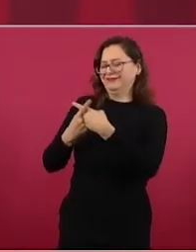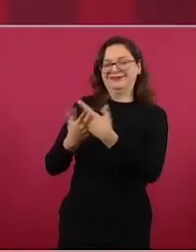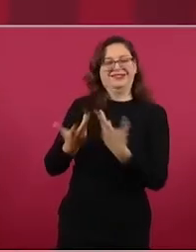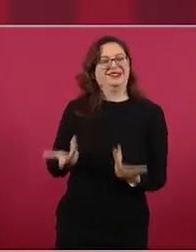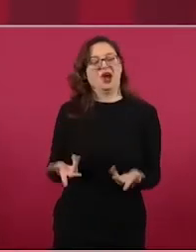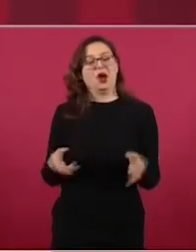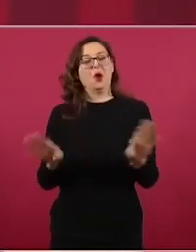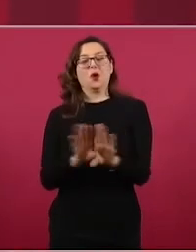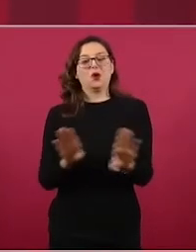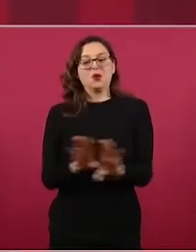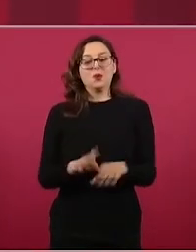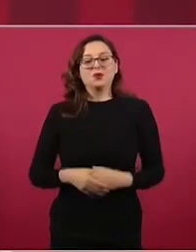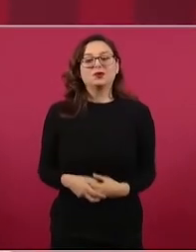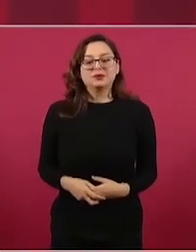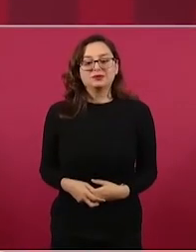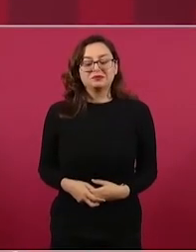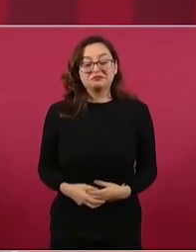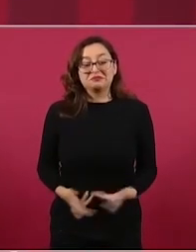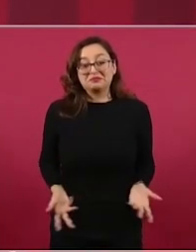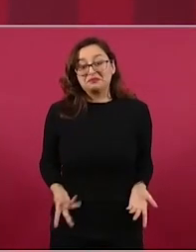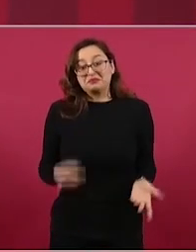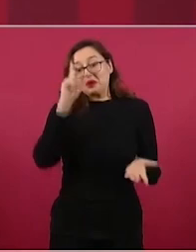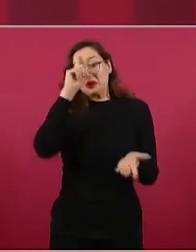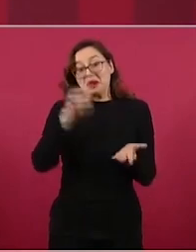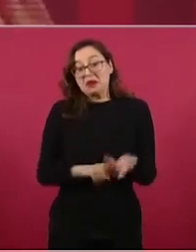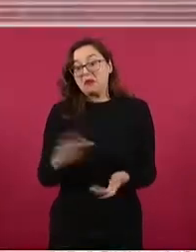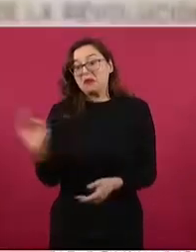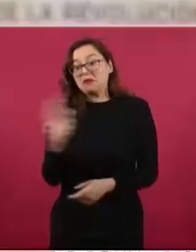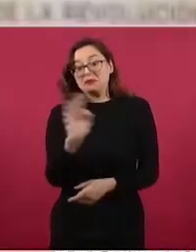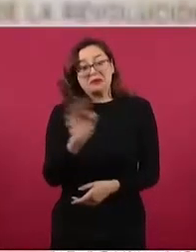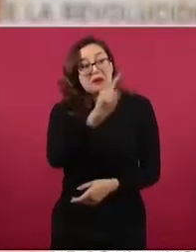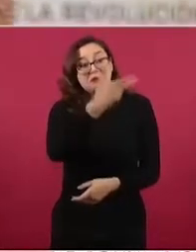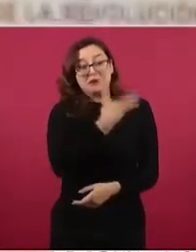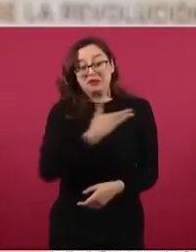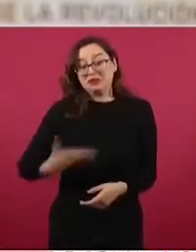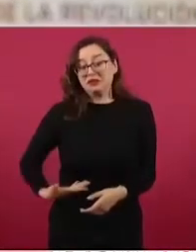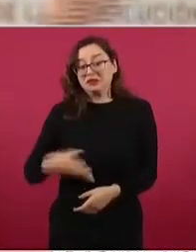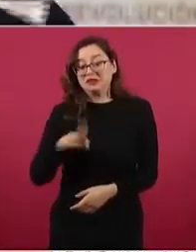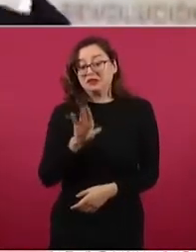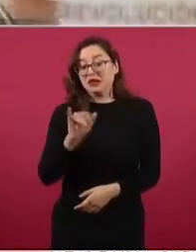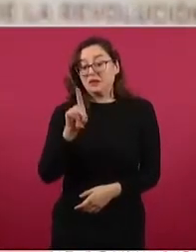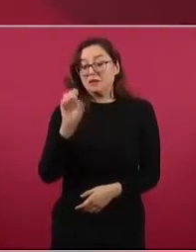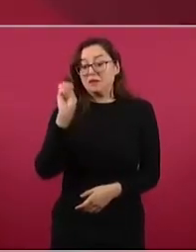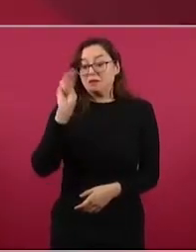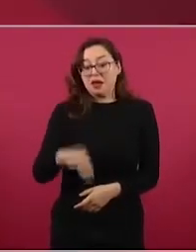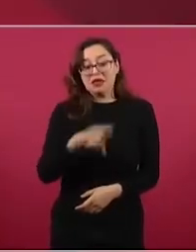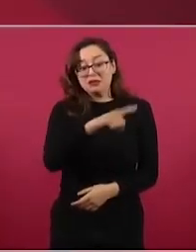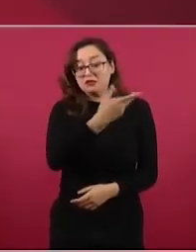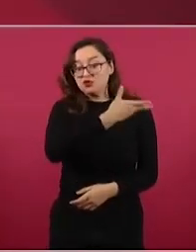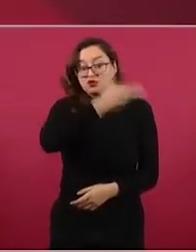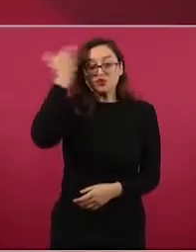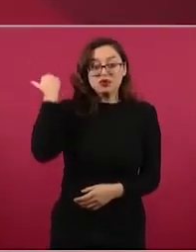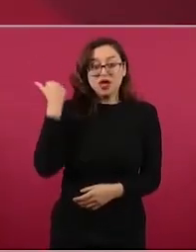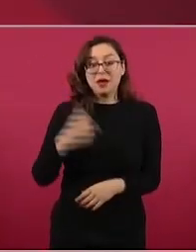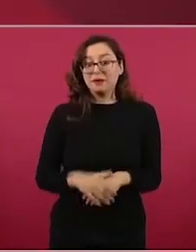ni lo sabe el presidente Biden si estoy con ganas de enviarle una carta